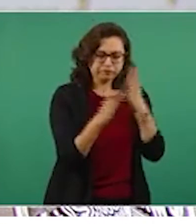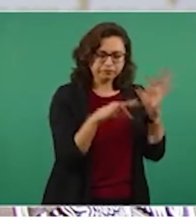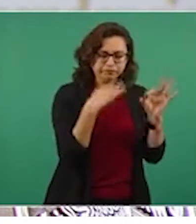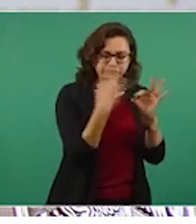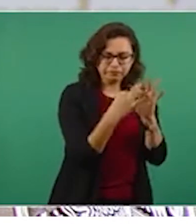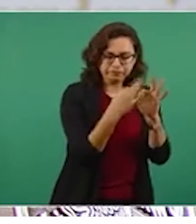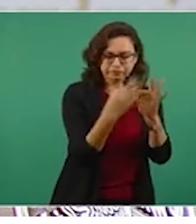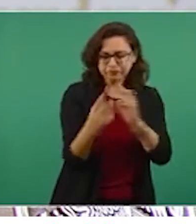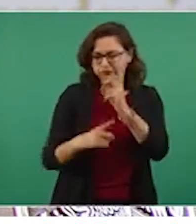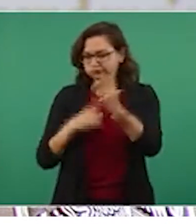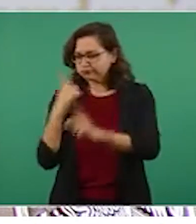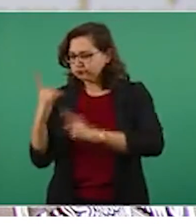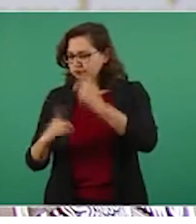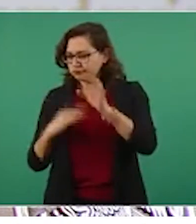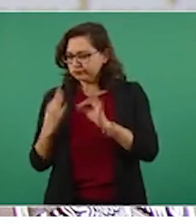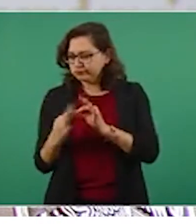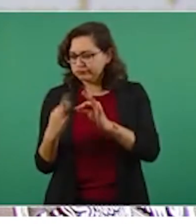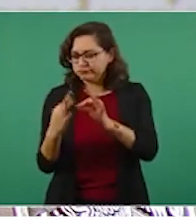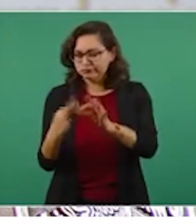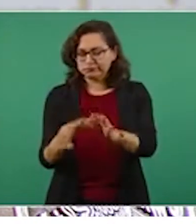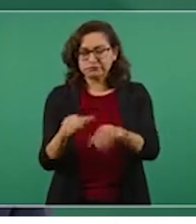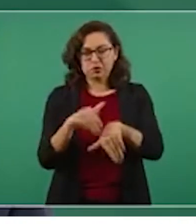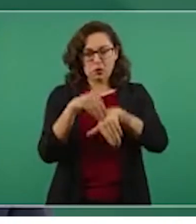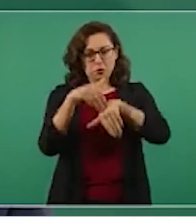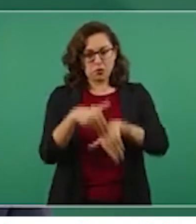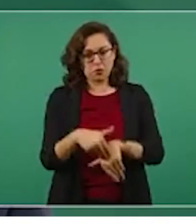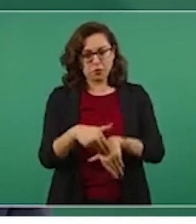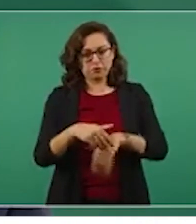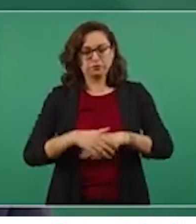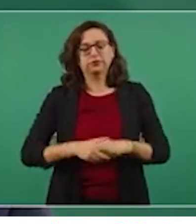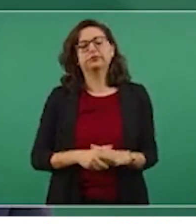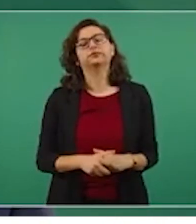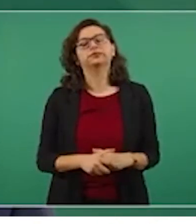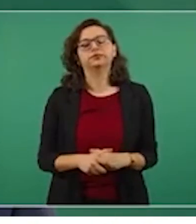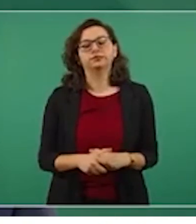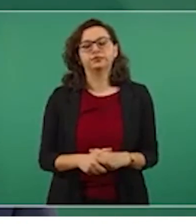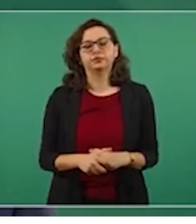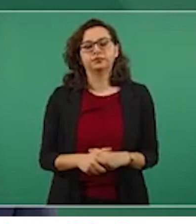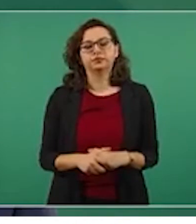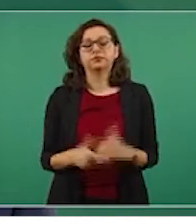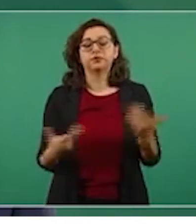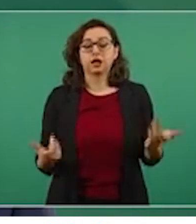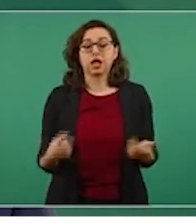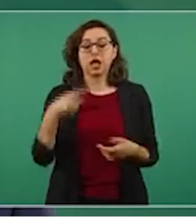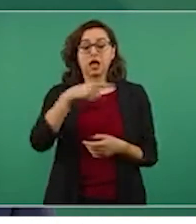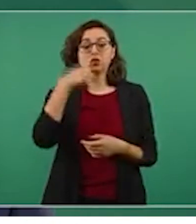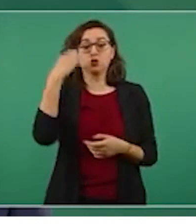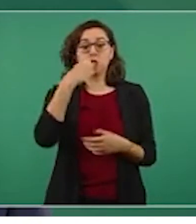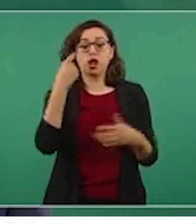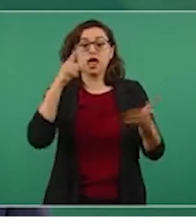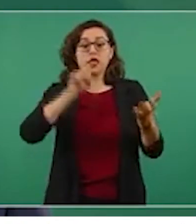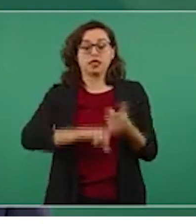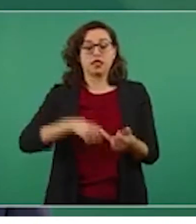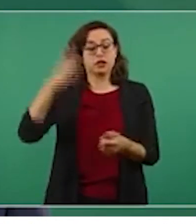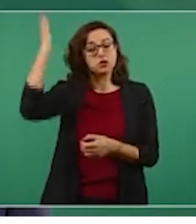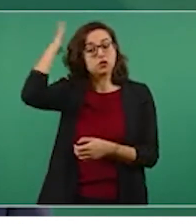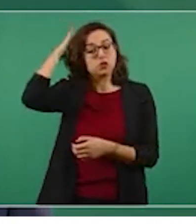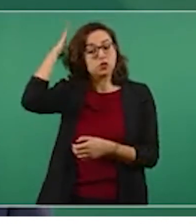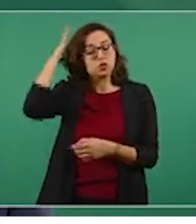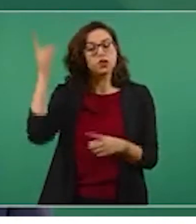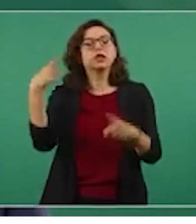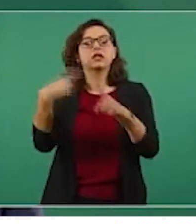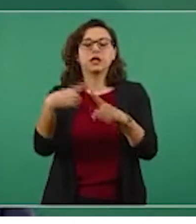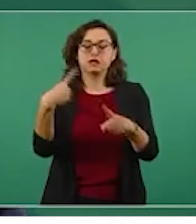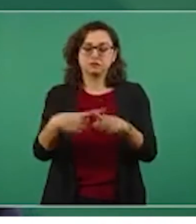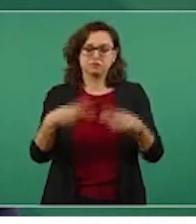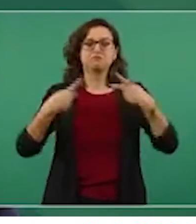Decirles que quienes van a dirigir estas escuelas son profesionales del deporte. En la dirección general está